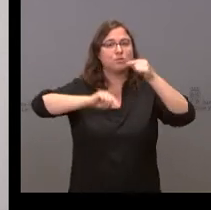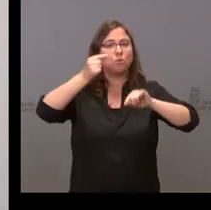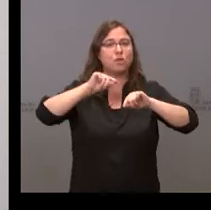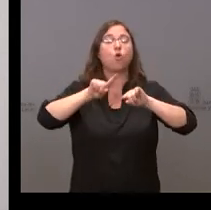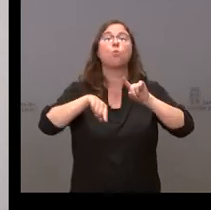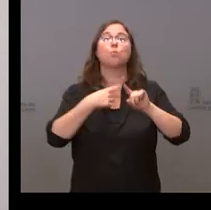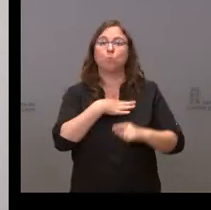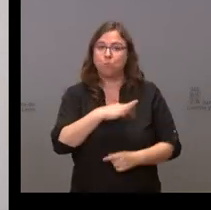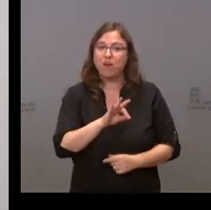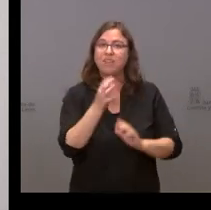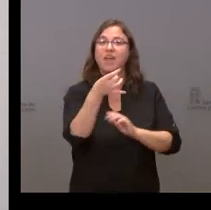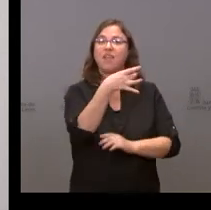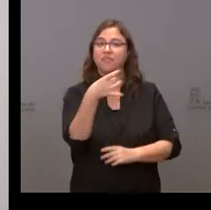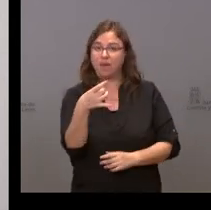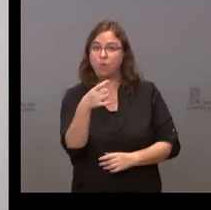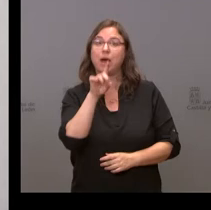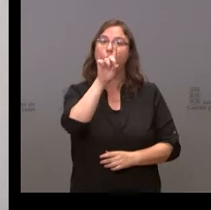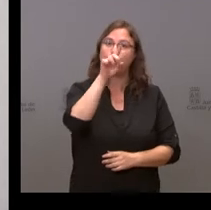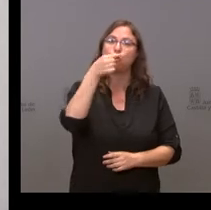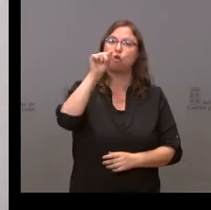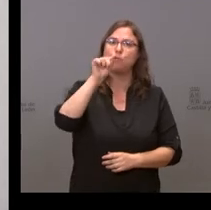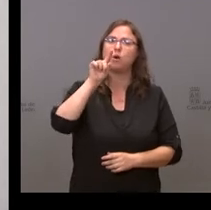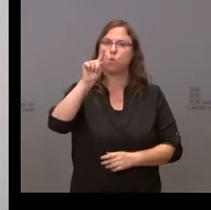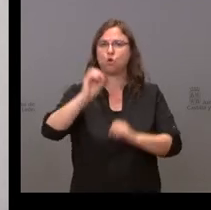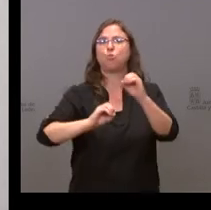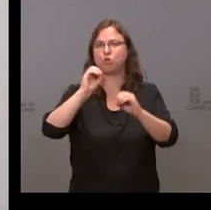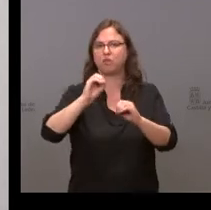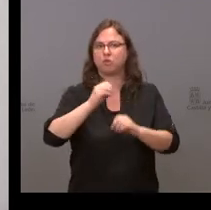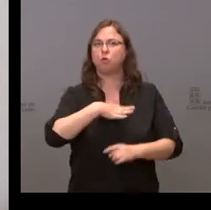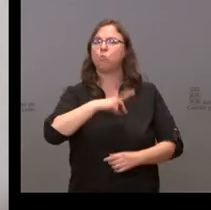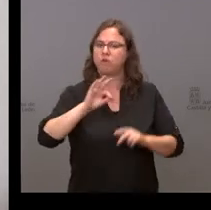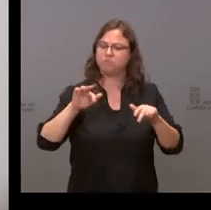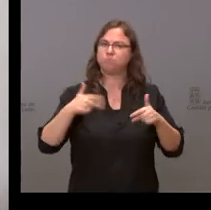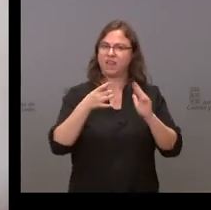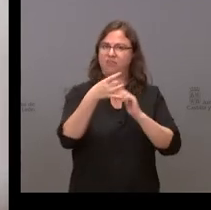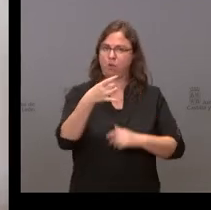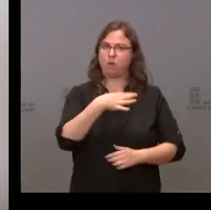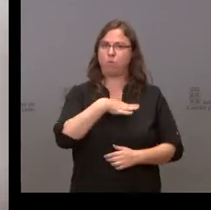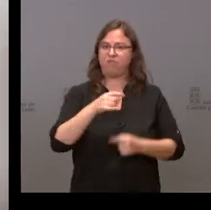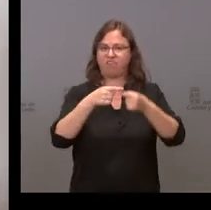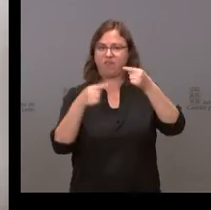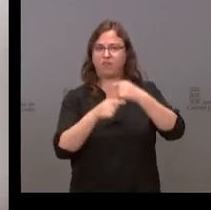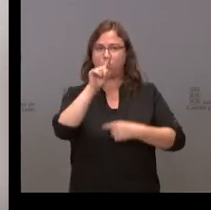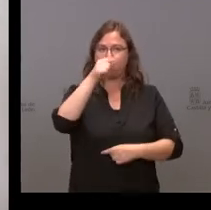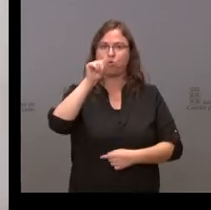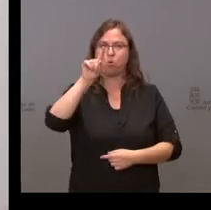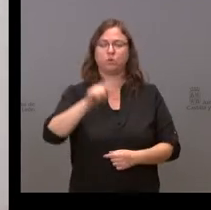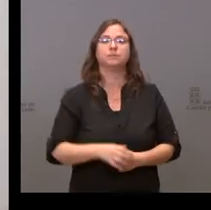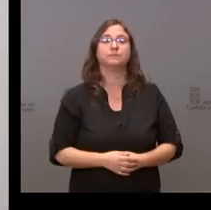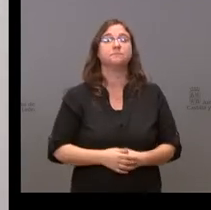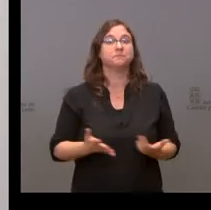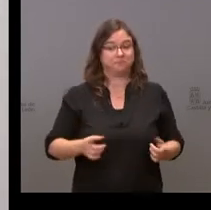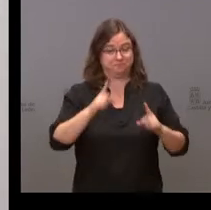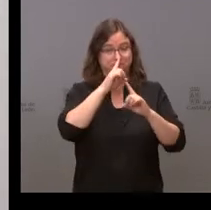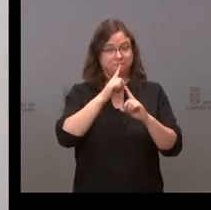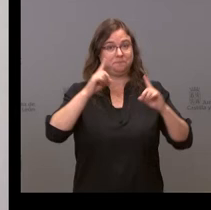endeudarnos en un 1,1% del déficit. Pues bien, este año,